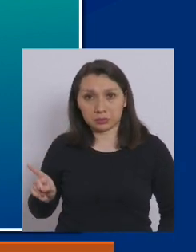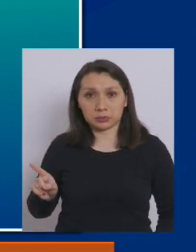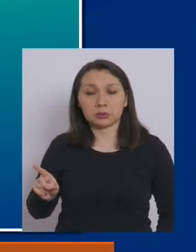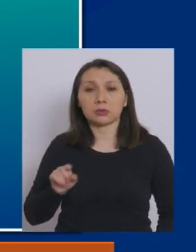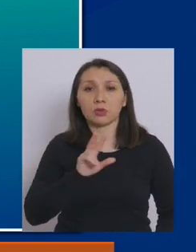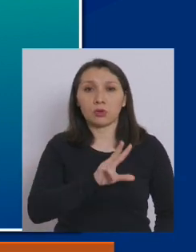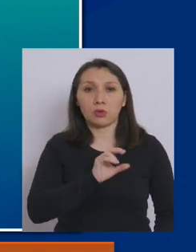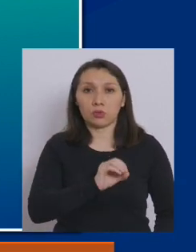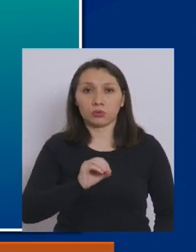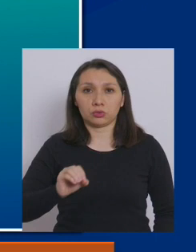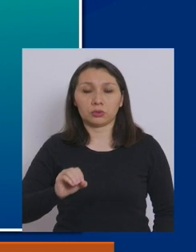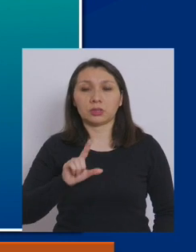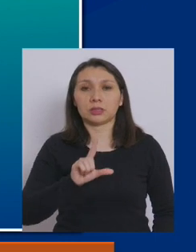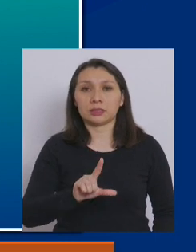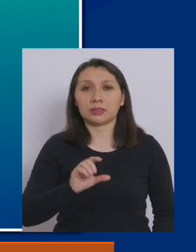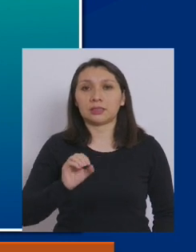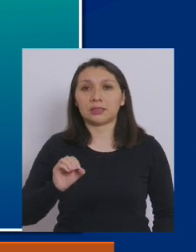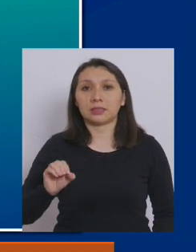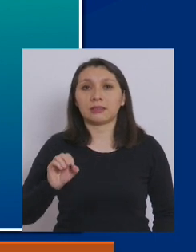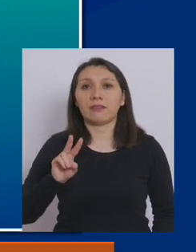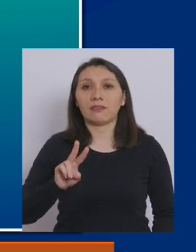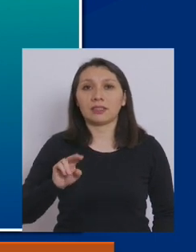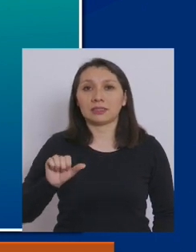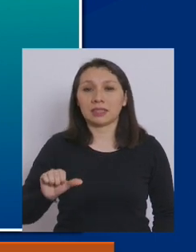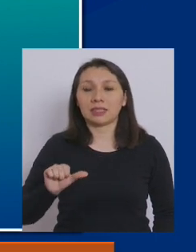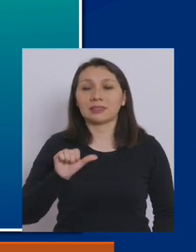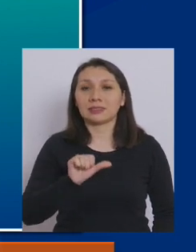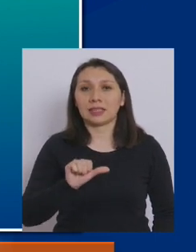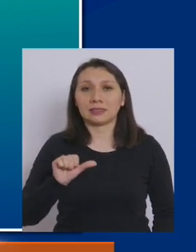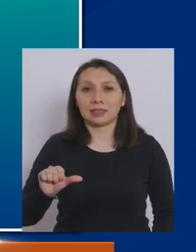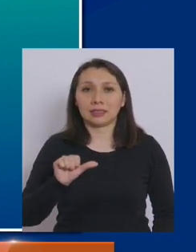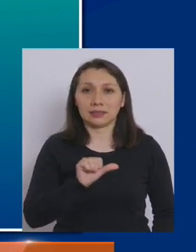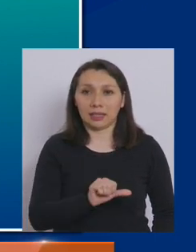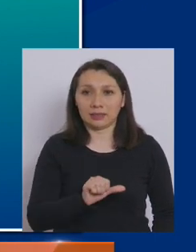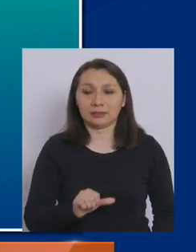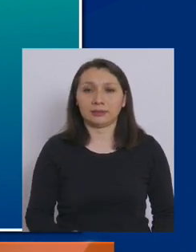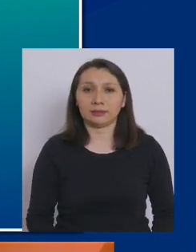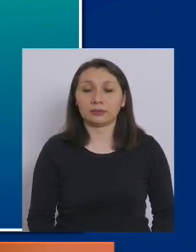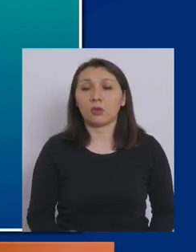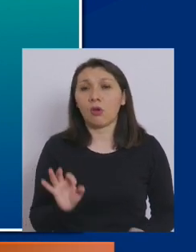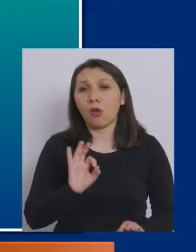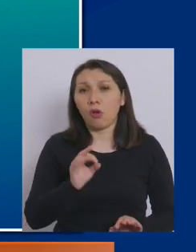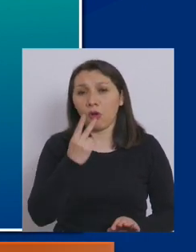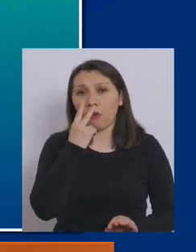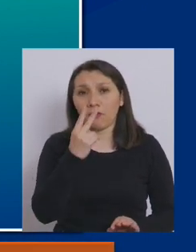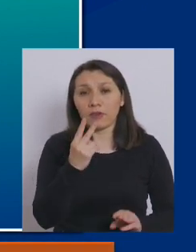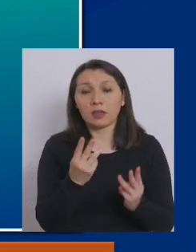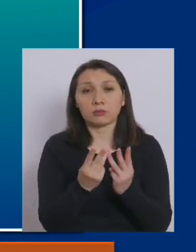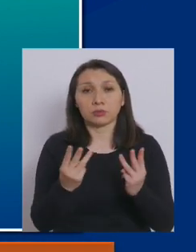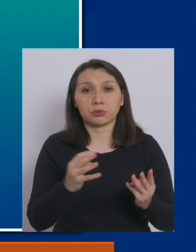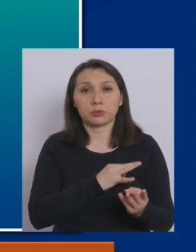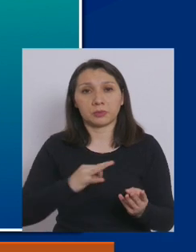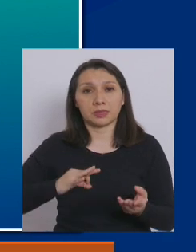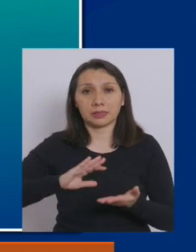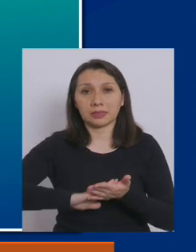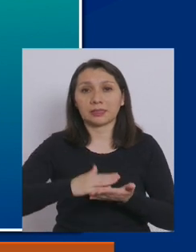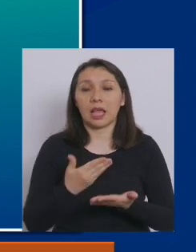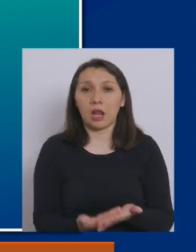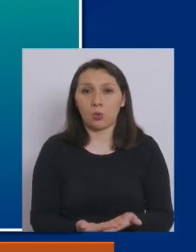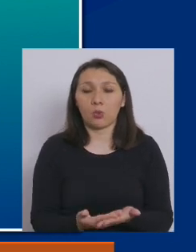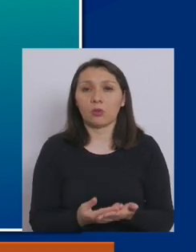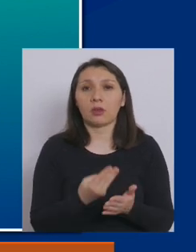el 800-726-666 o visitar en la página del Ministerio de Salud